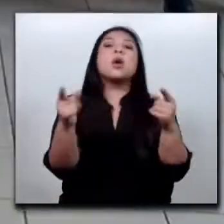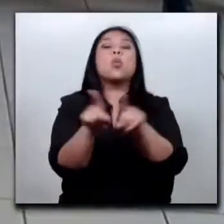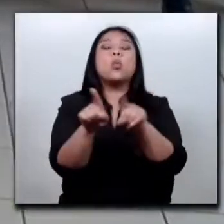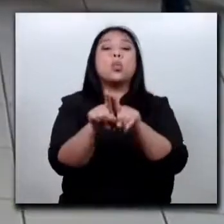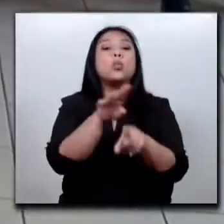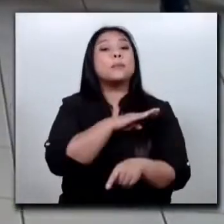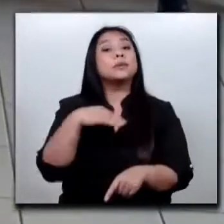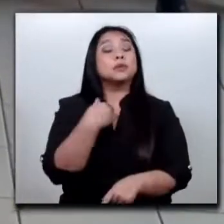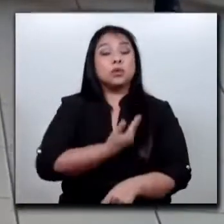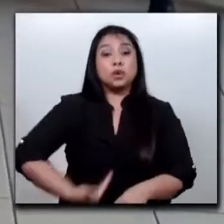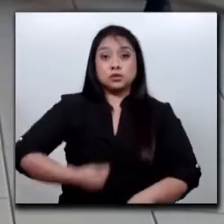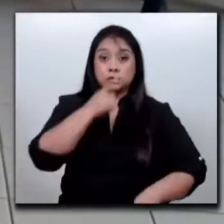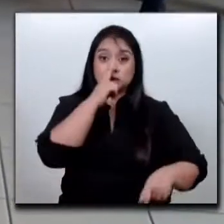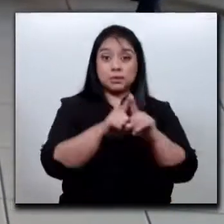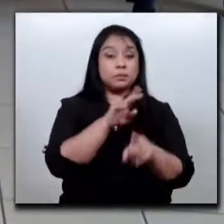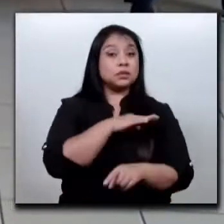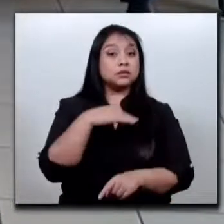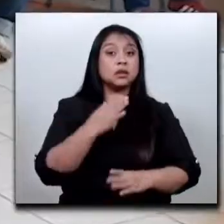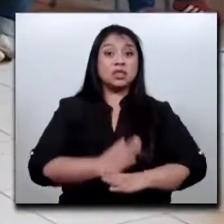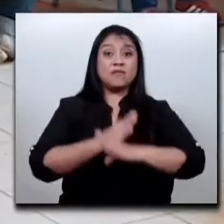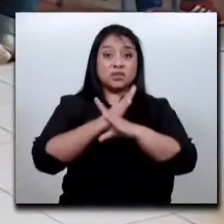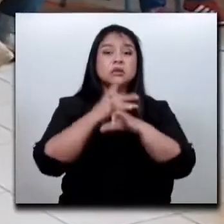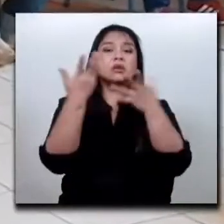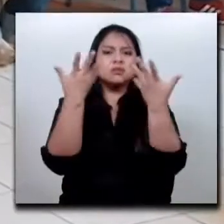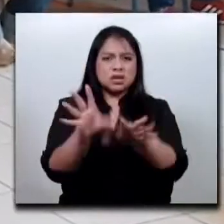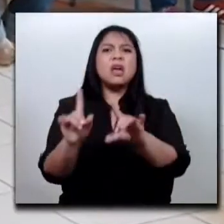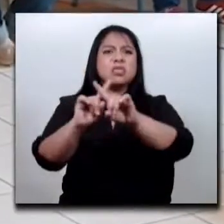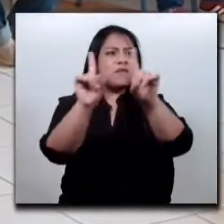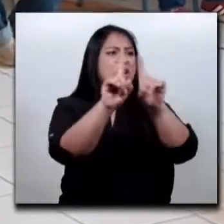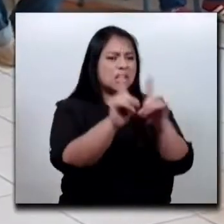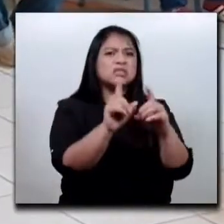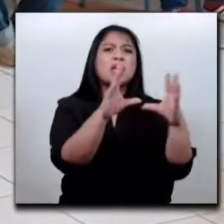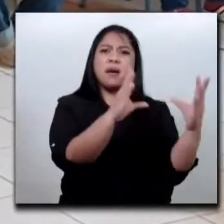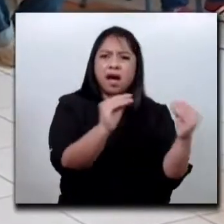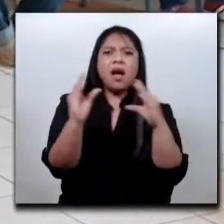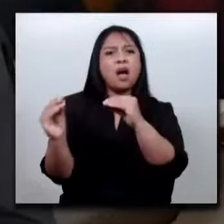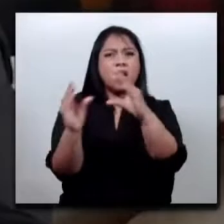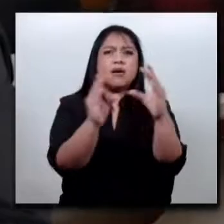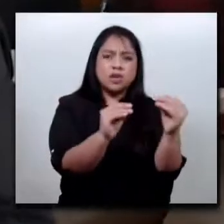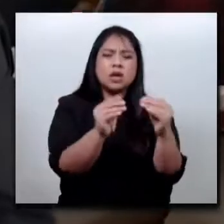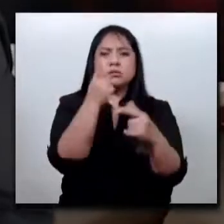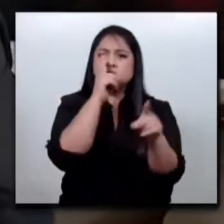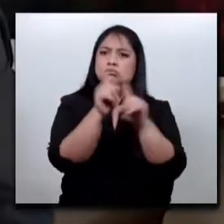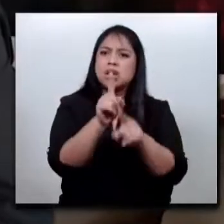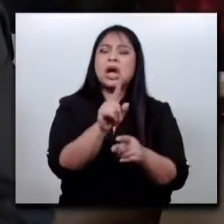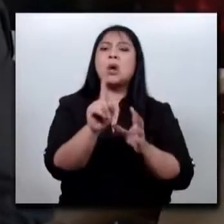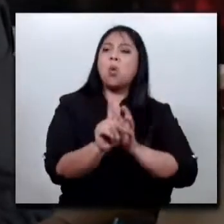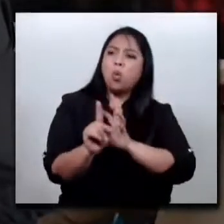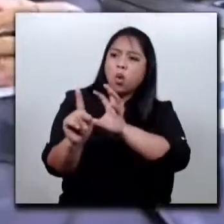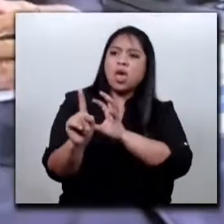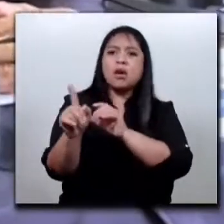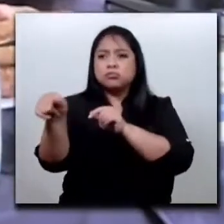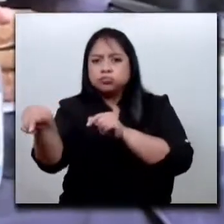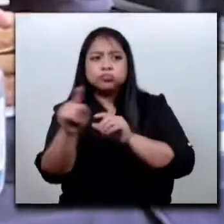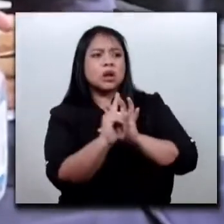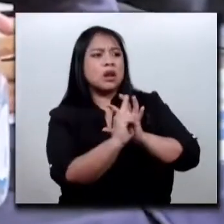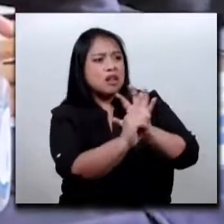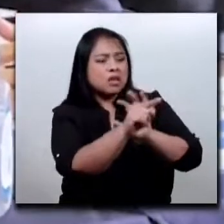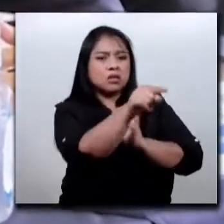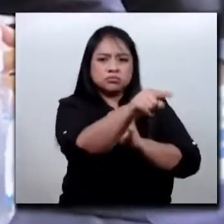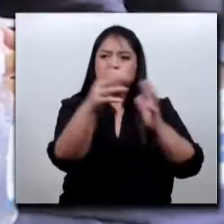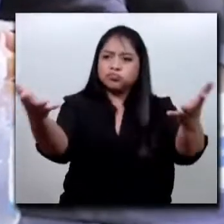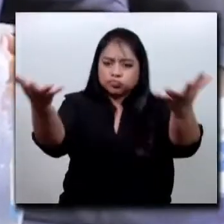gobernación y defensa han conformado distintas mesas de diálogo con los líderes y autoridades de los dos municipios para buscar